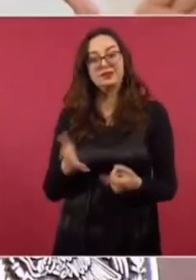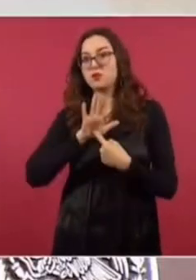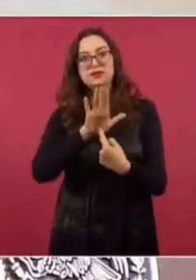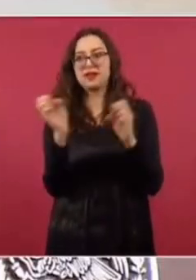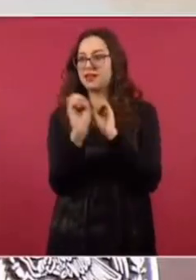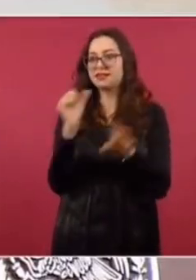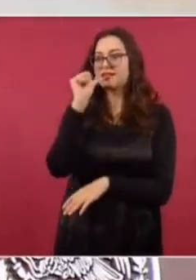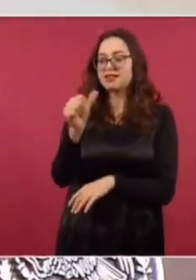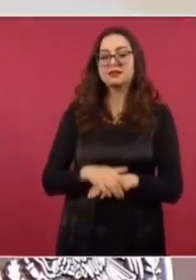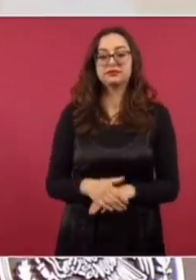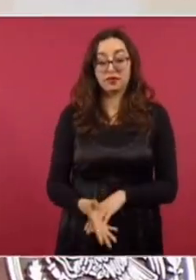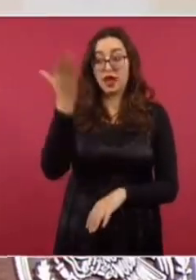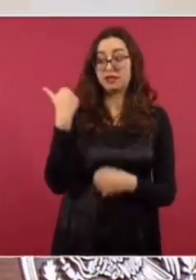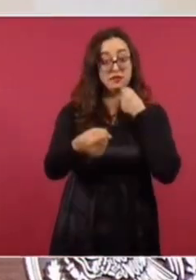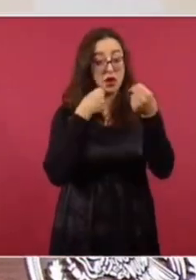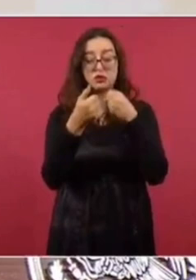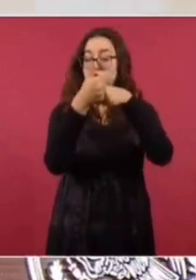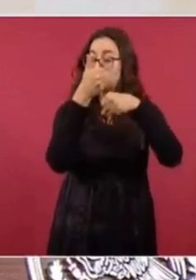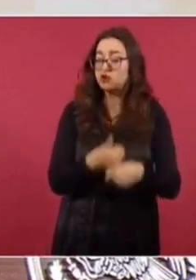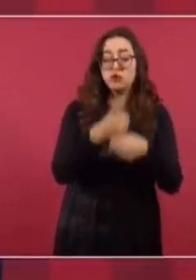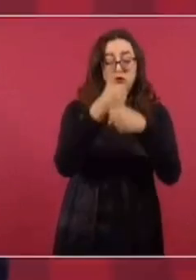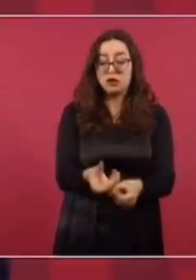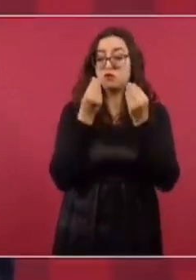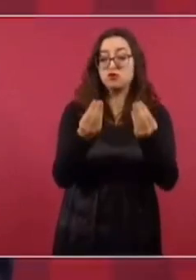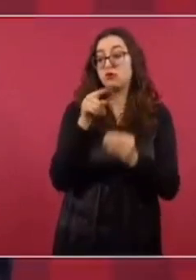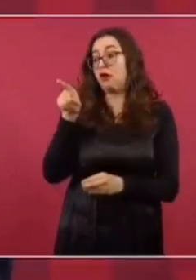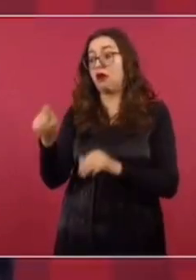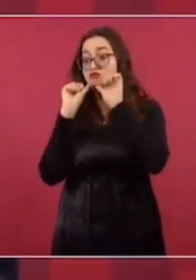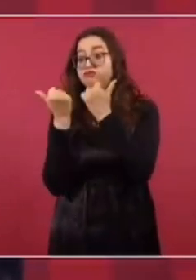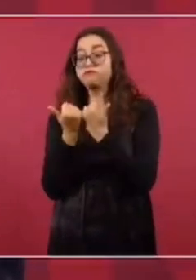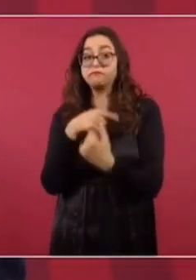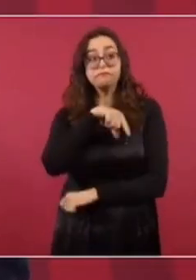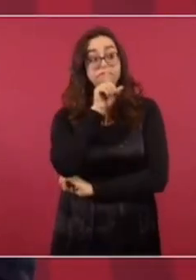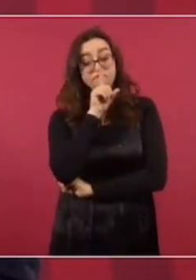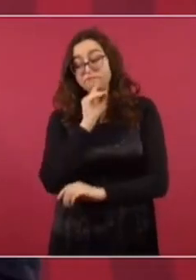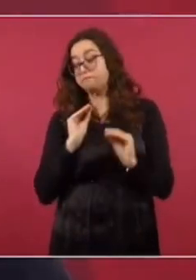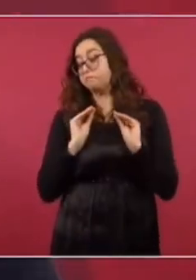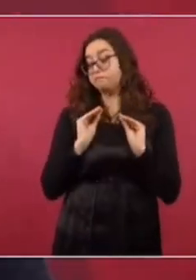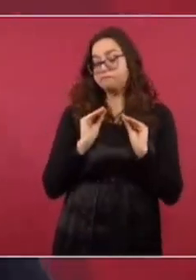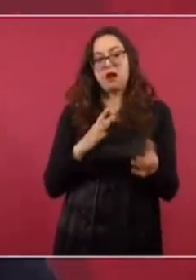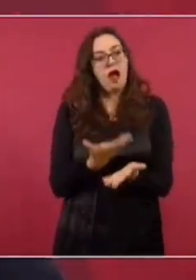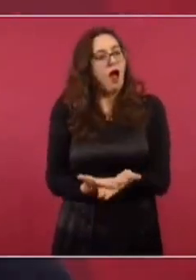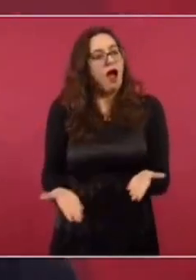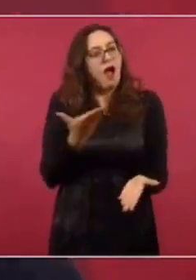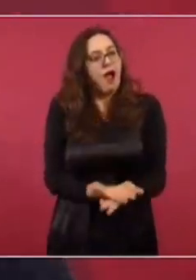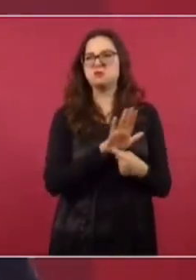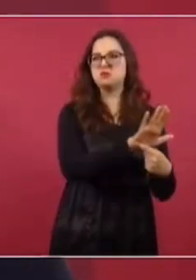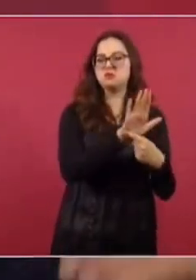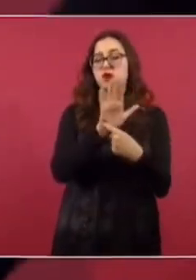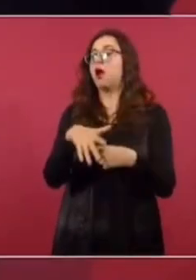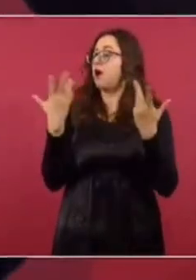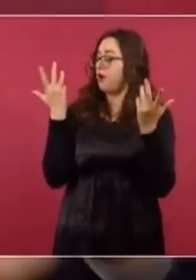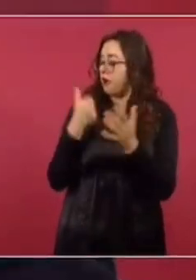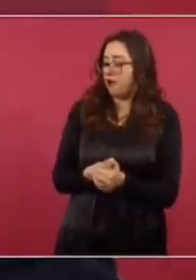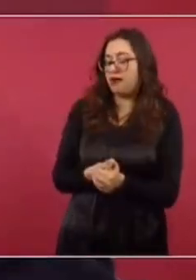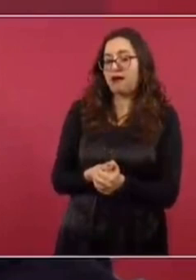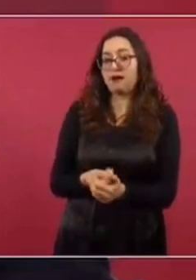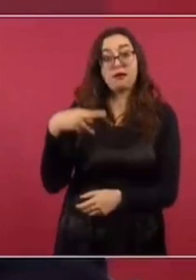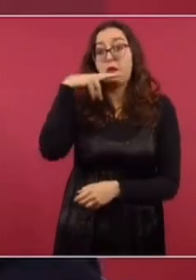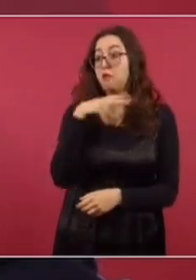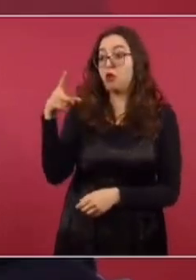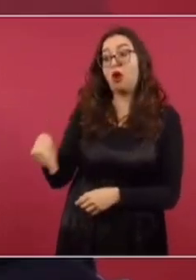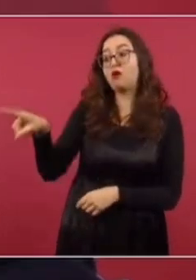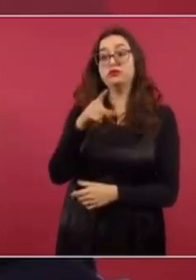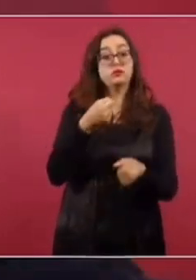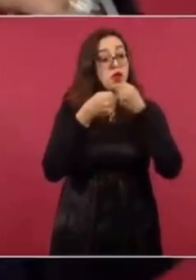autoritarismo en México. Y ahora, por razones políticas y económicas, se volvieron paladines de la libertad.